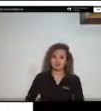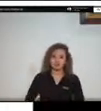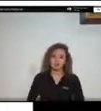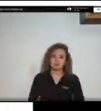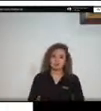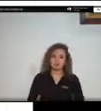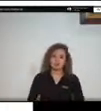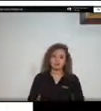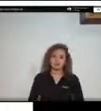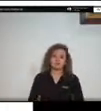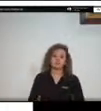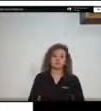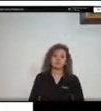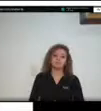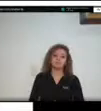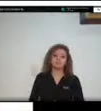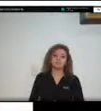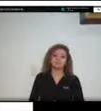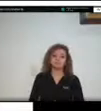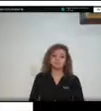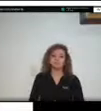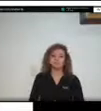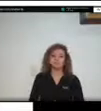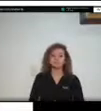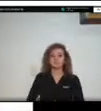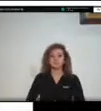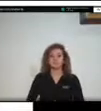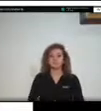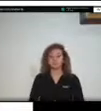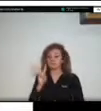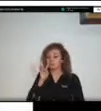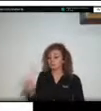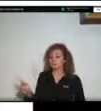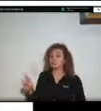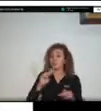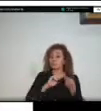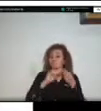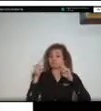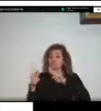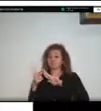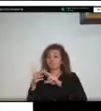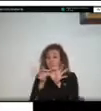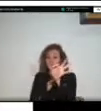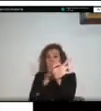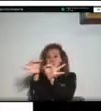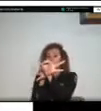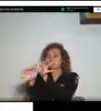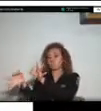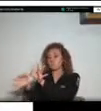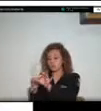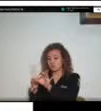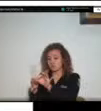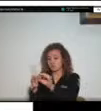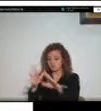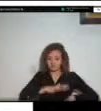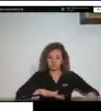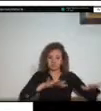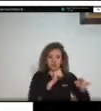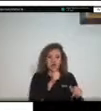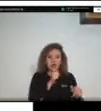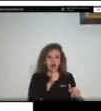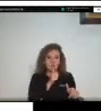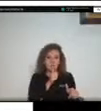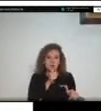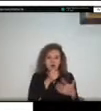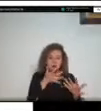aquí vemos una autocorrelación espacial de los municipios con las subzonas hidrográficas entonces cuando se superponen los